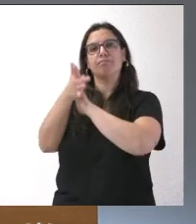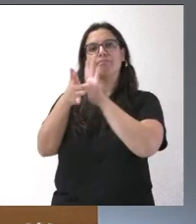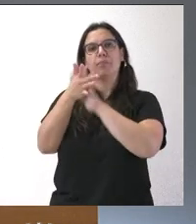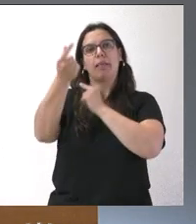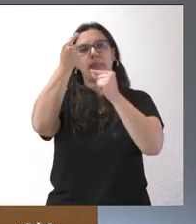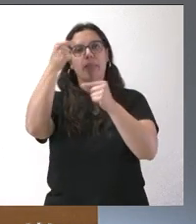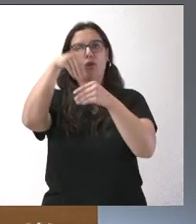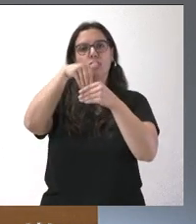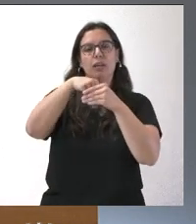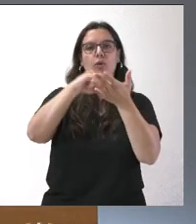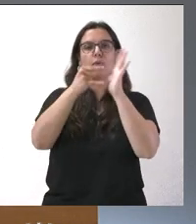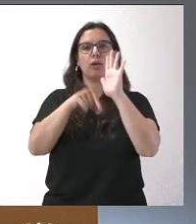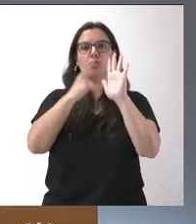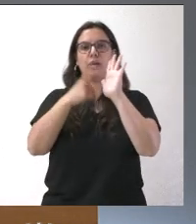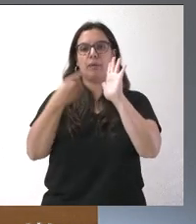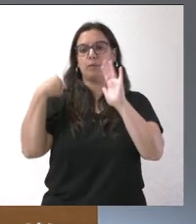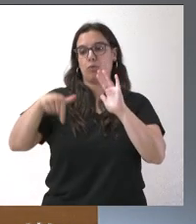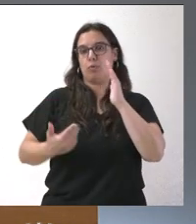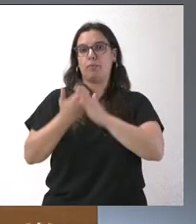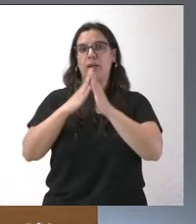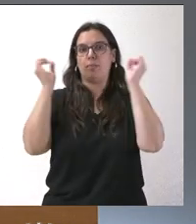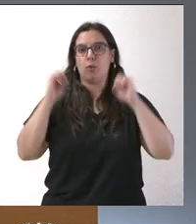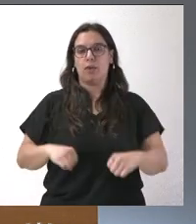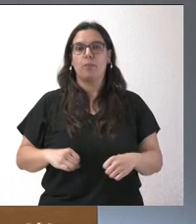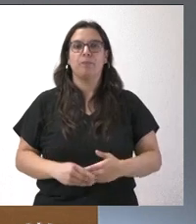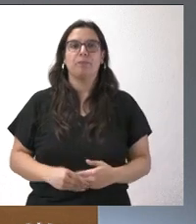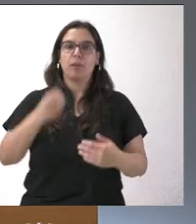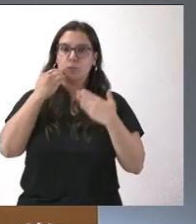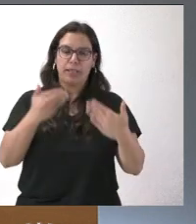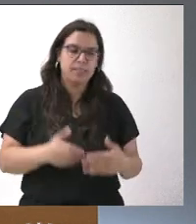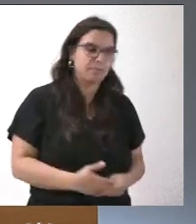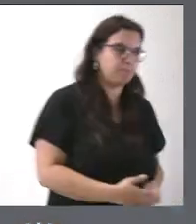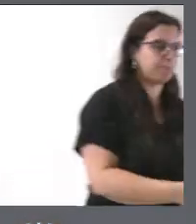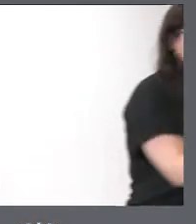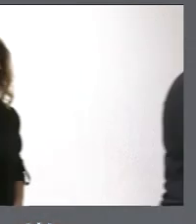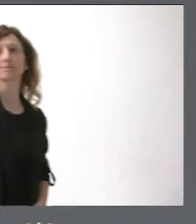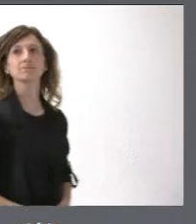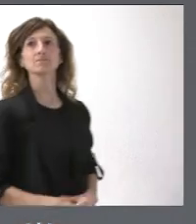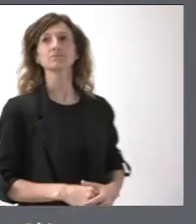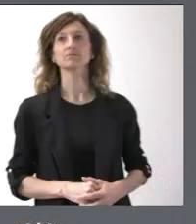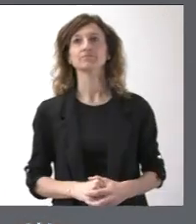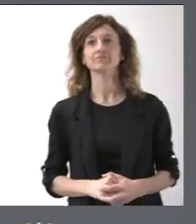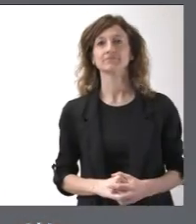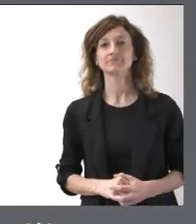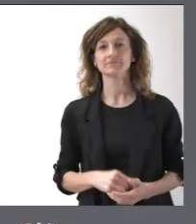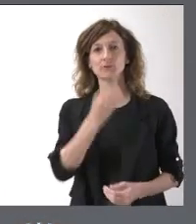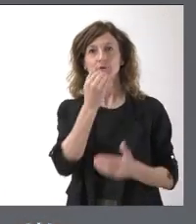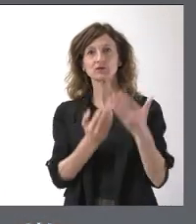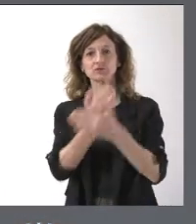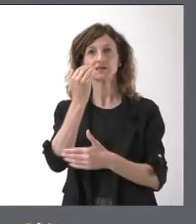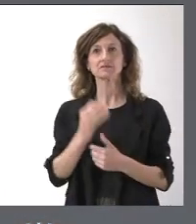contenido de este proyecto de ley que hemos aprobado esta mañana en el Consejo de Gobierno de Castilla y León. Muchas gracias. Bueno, pues buenos días